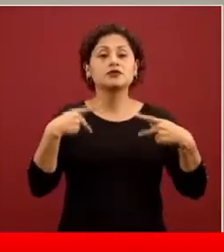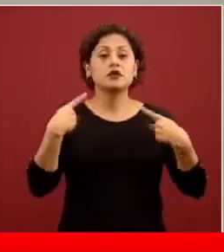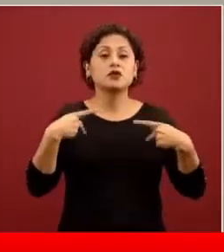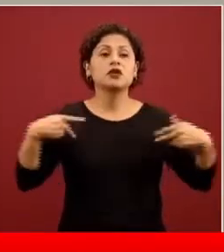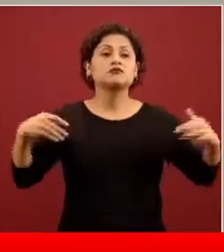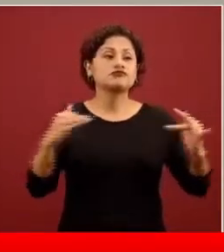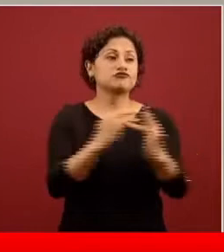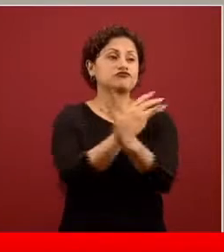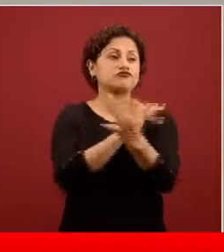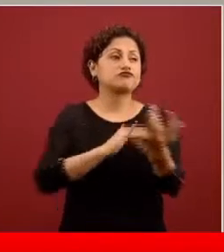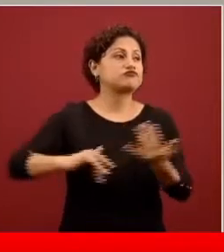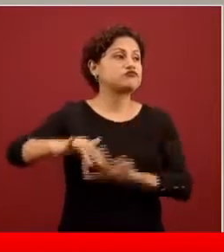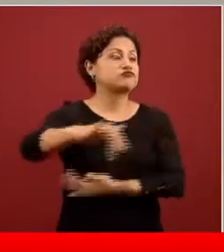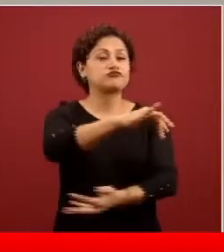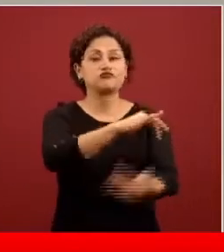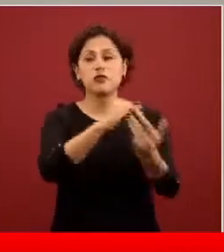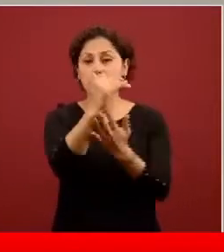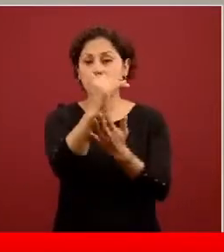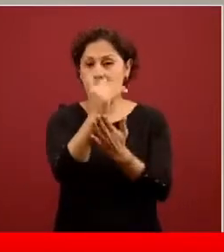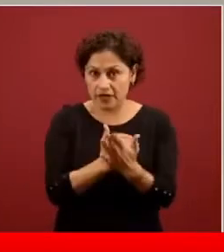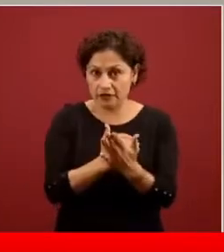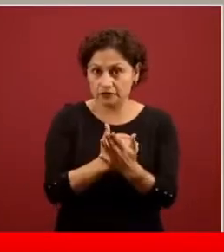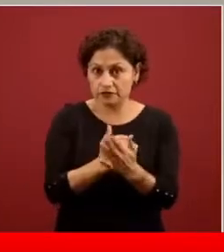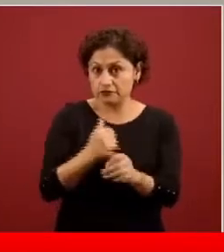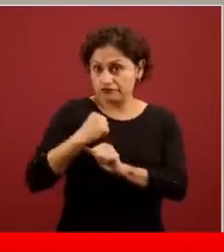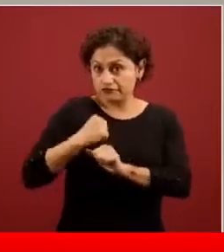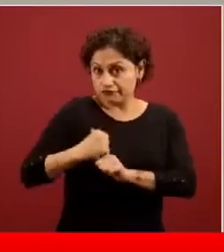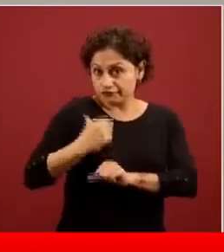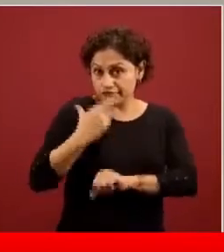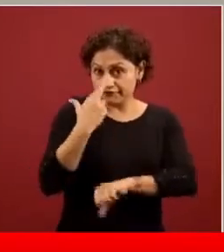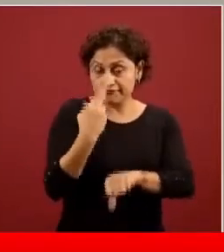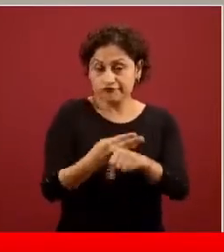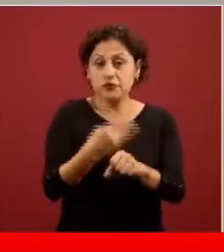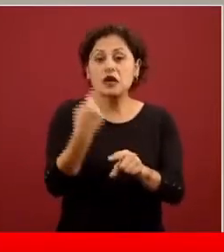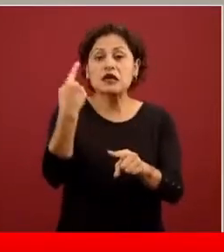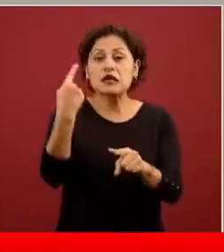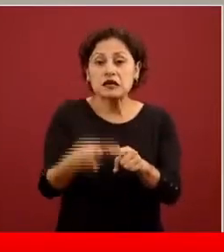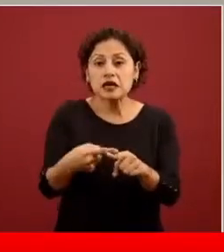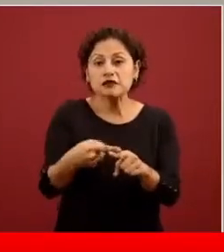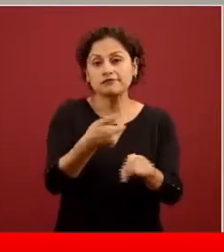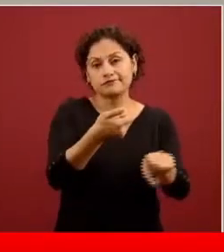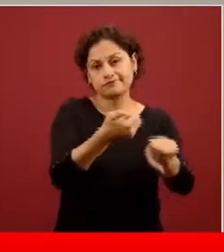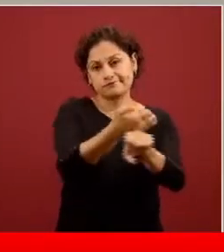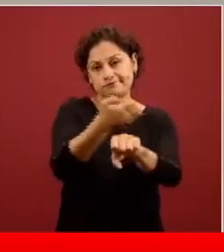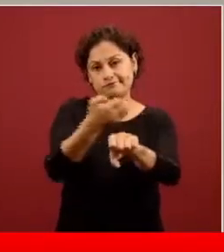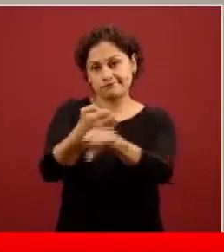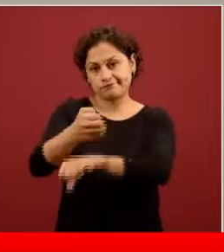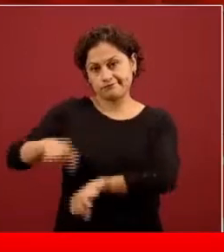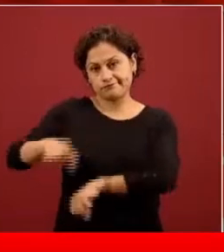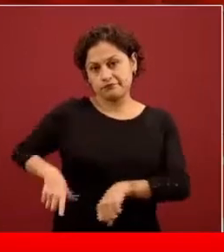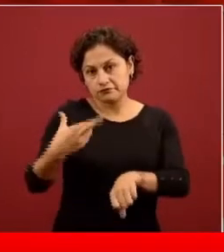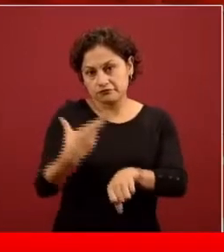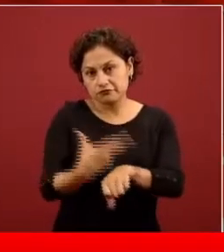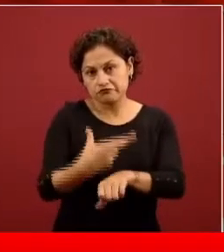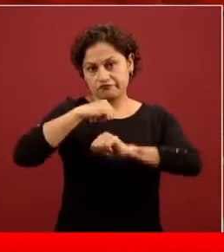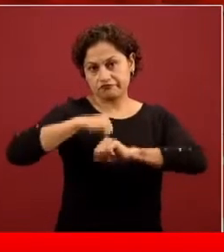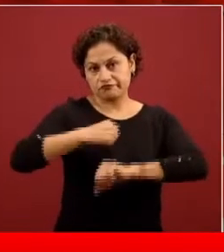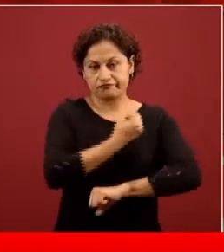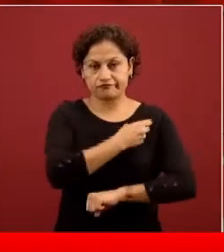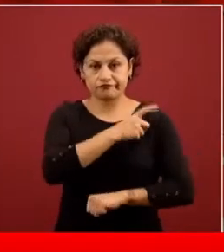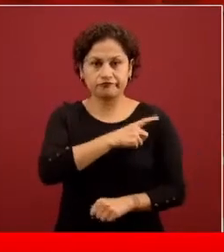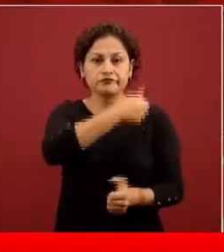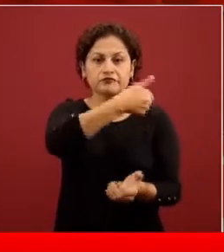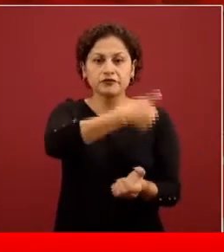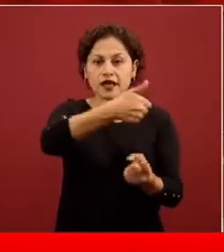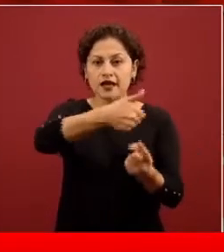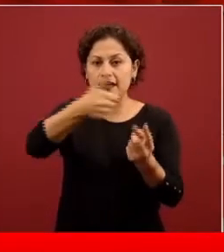estatales, porque en el tramo de su responsabilidad como autoridades sanitarias, también ellos tienen la capacidad